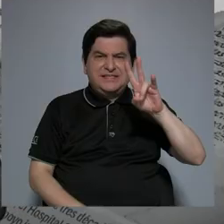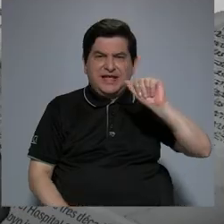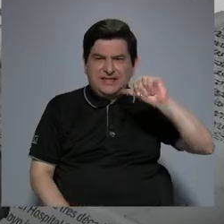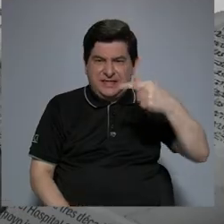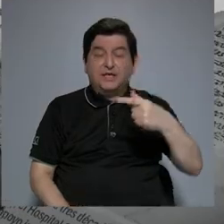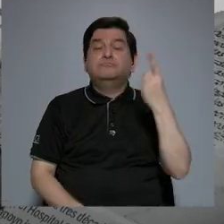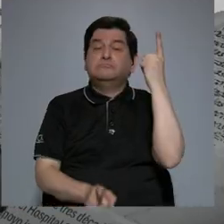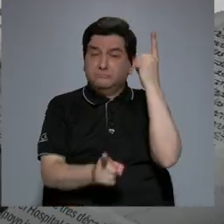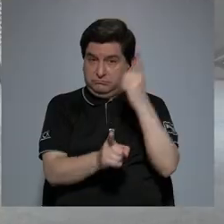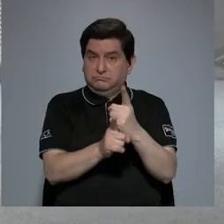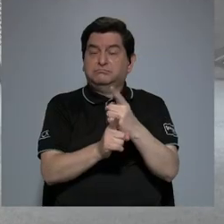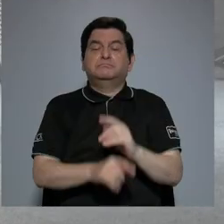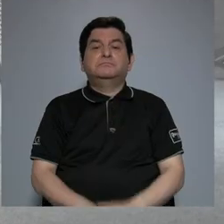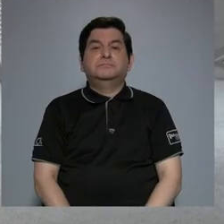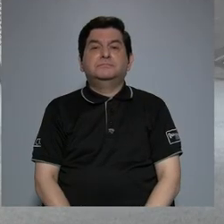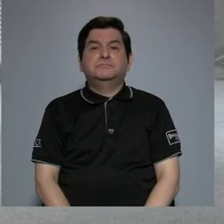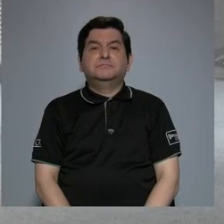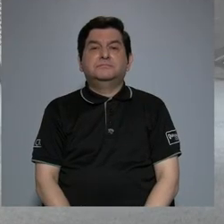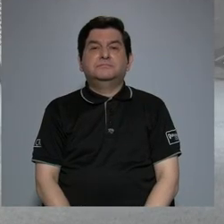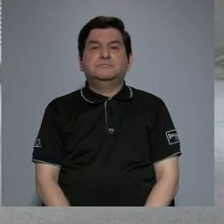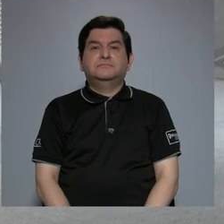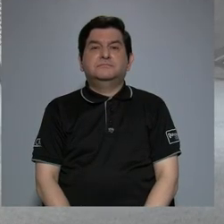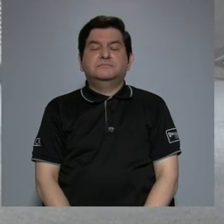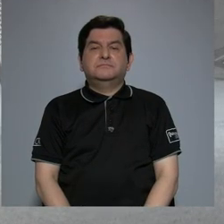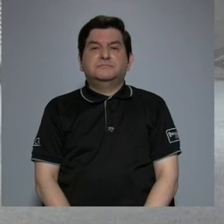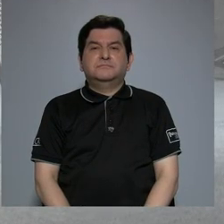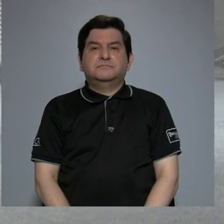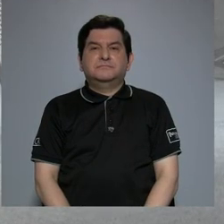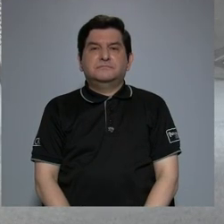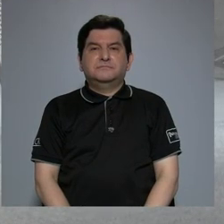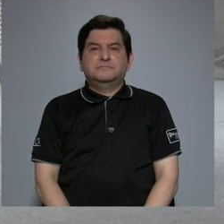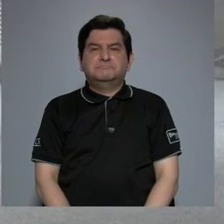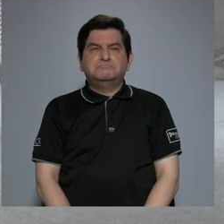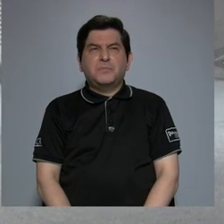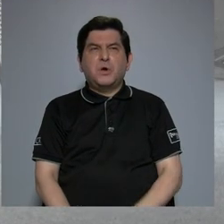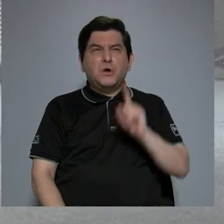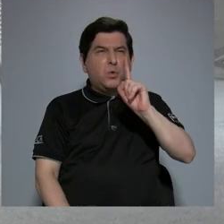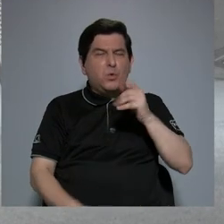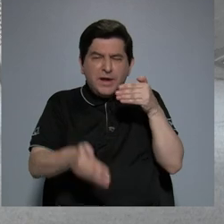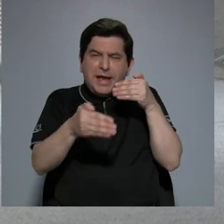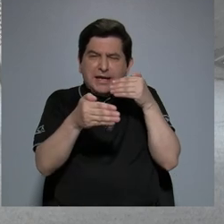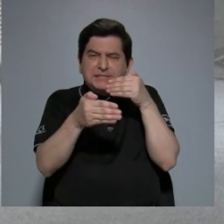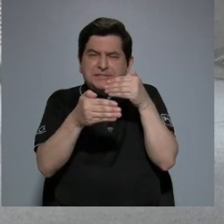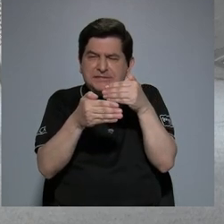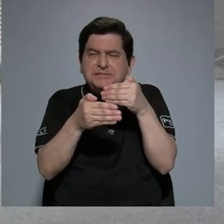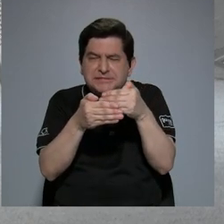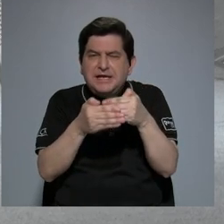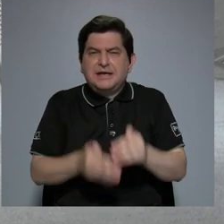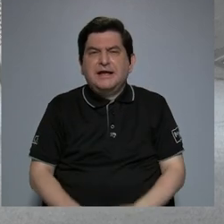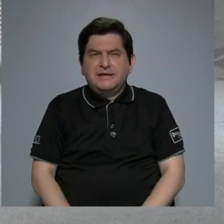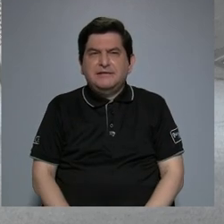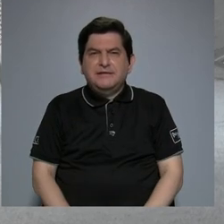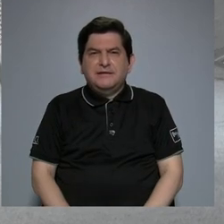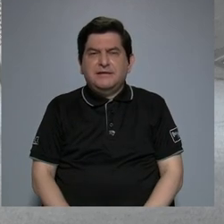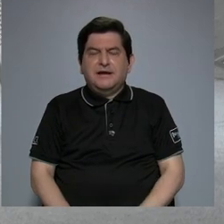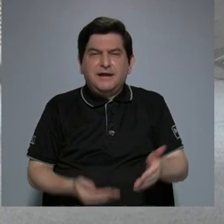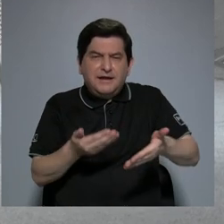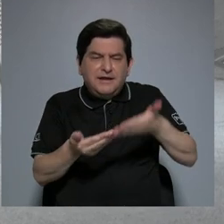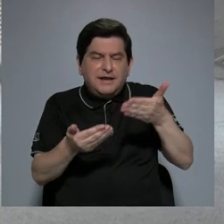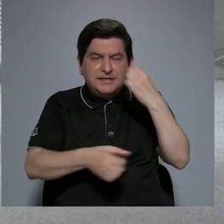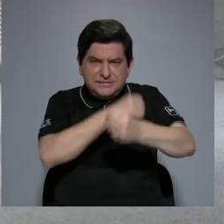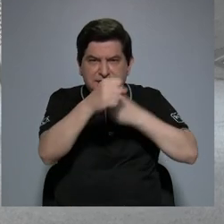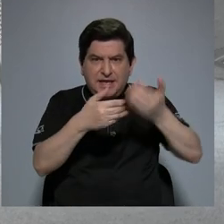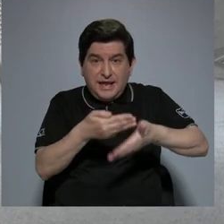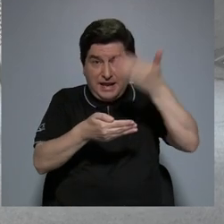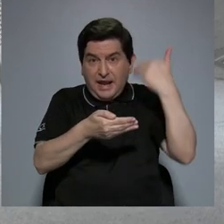agosto. Correcto. Sí, tenemos una aproximación muy cercana al año